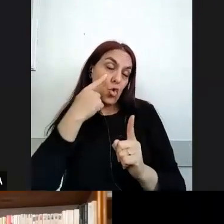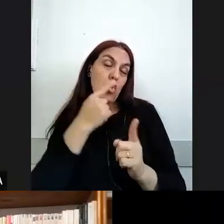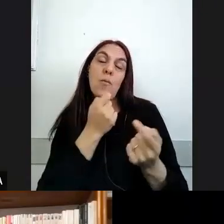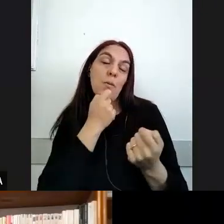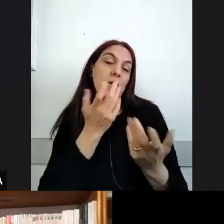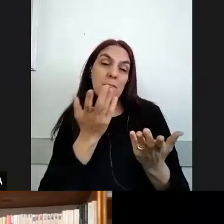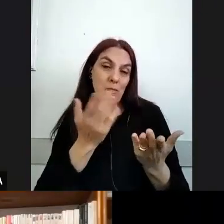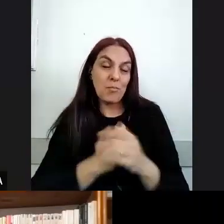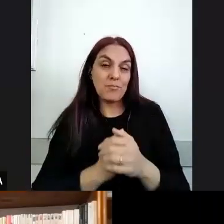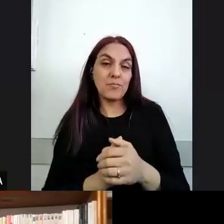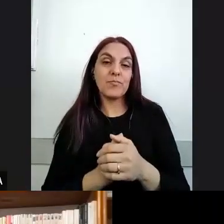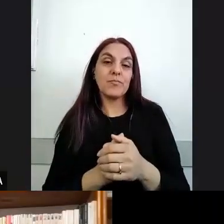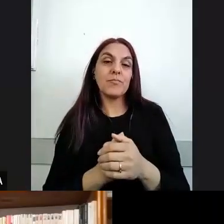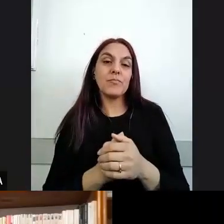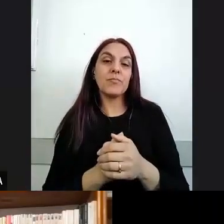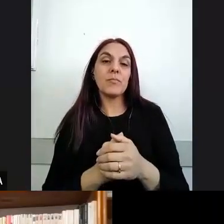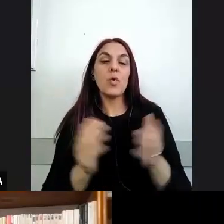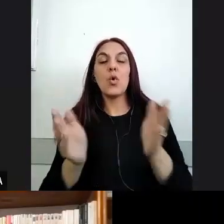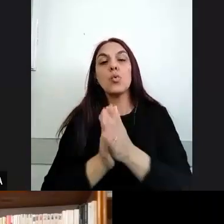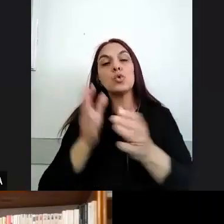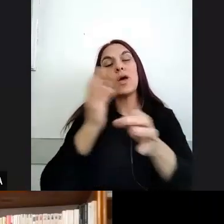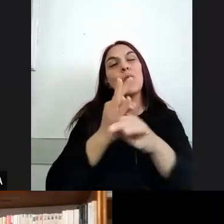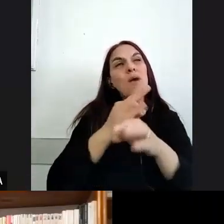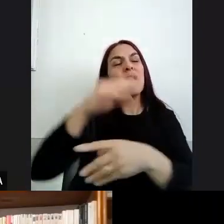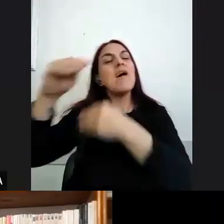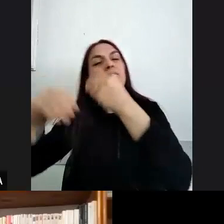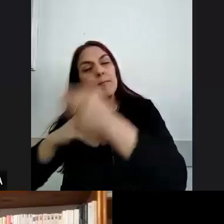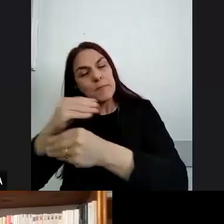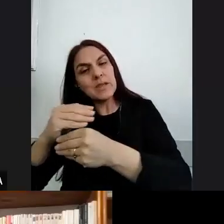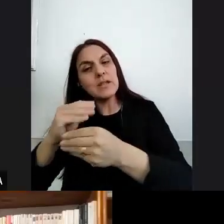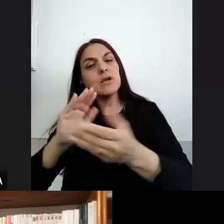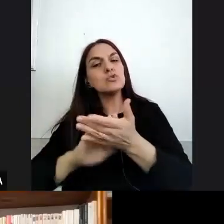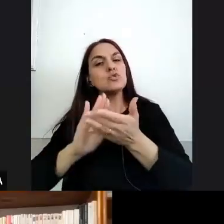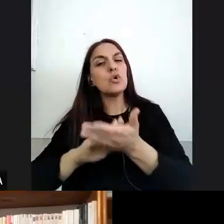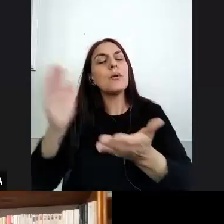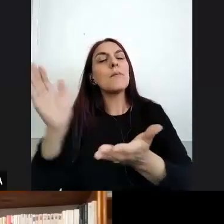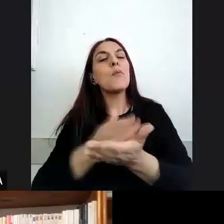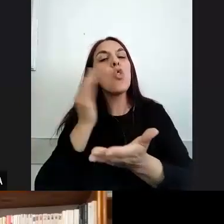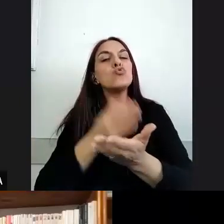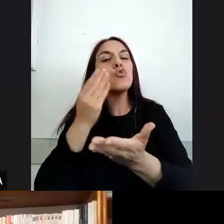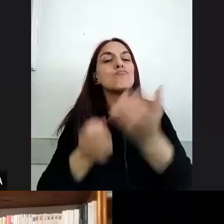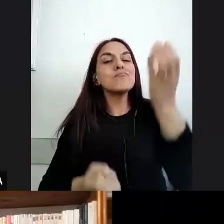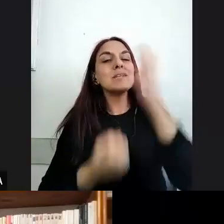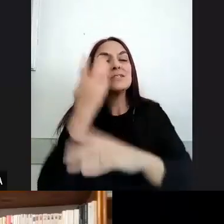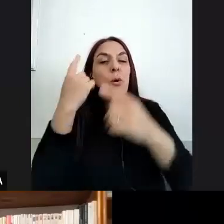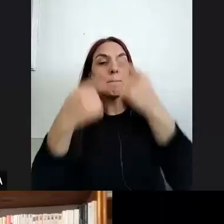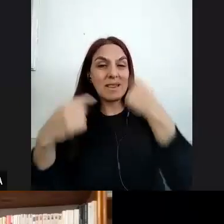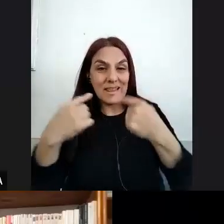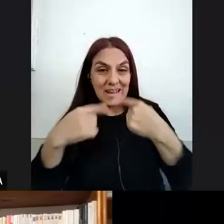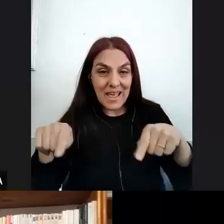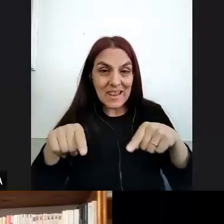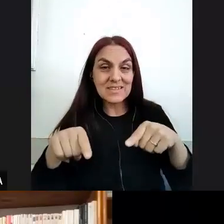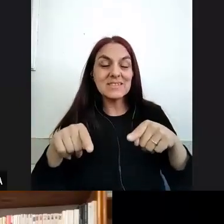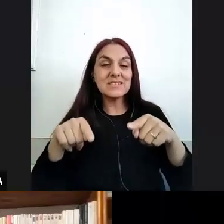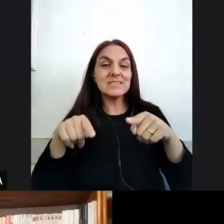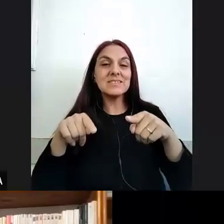dispositivos digamos junto con las escuelas y las familias en la producción de materiales digamos que tienen